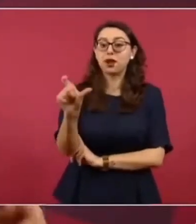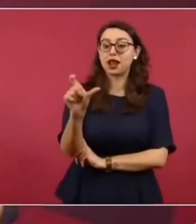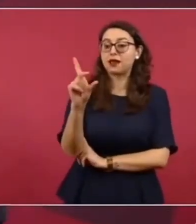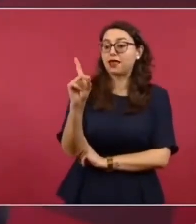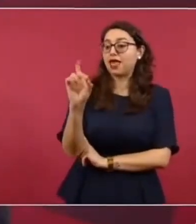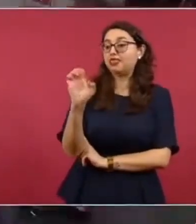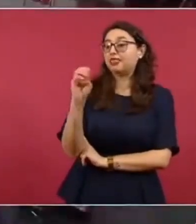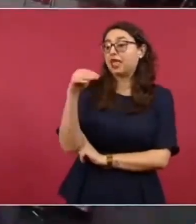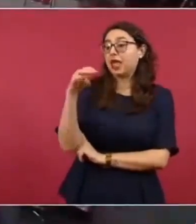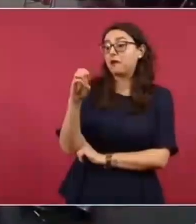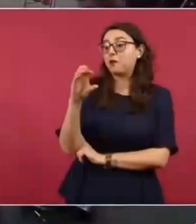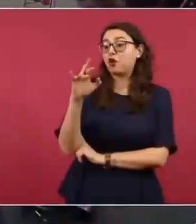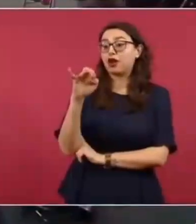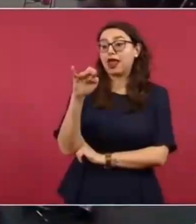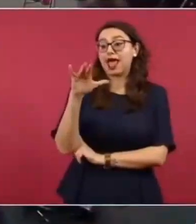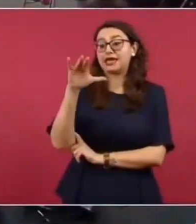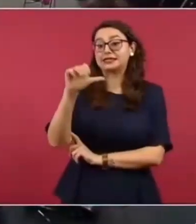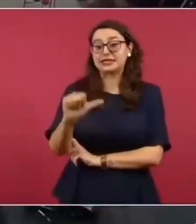cometido